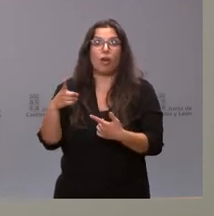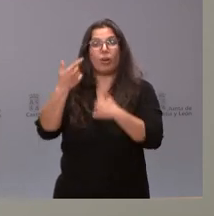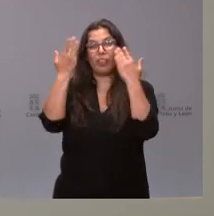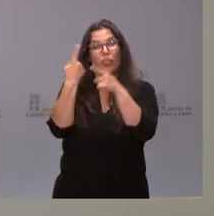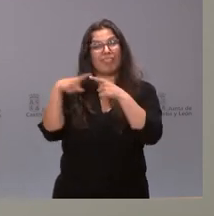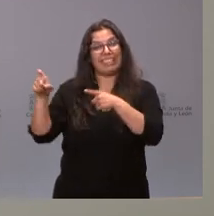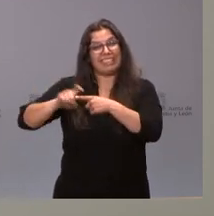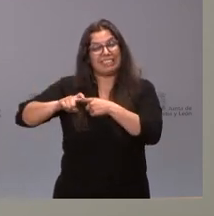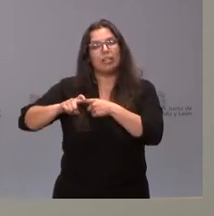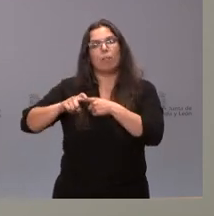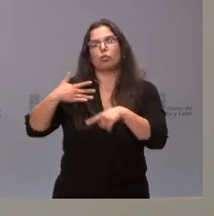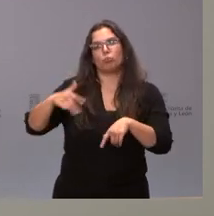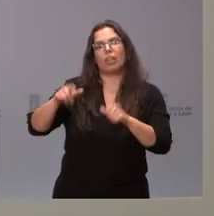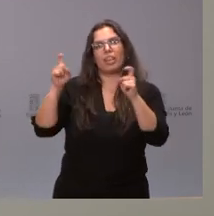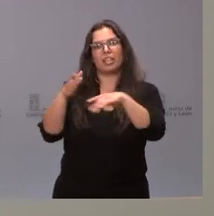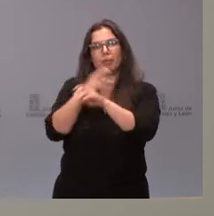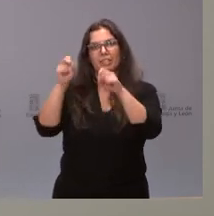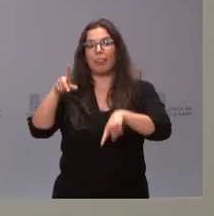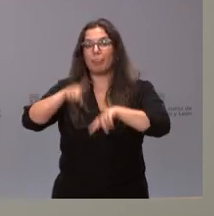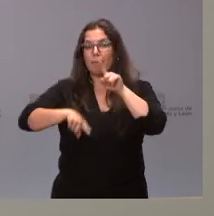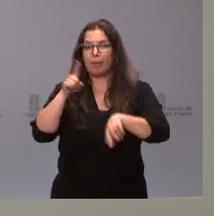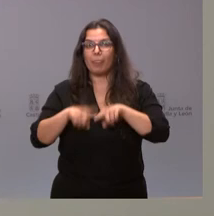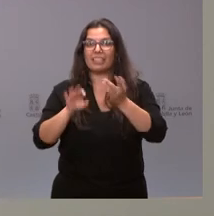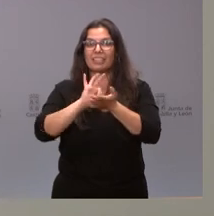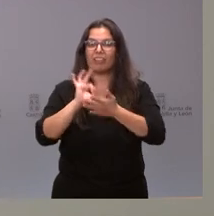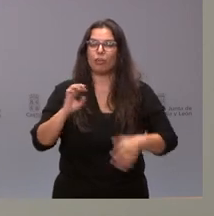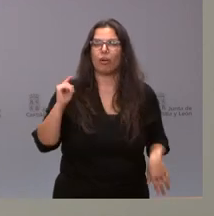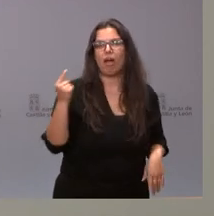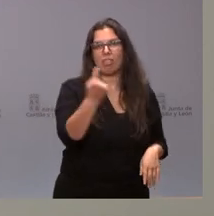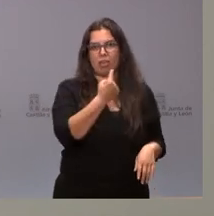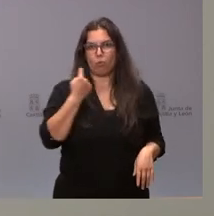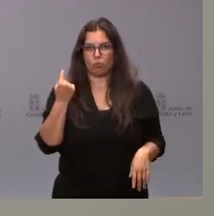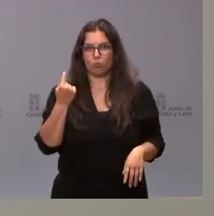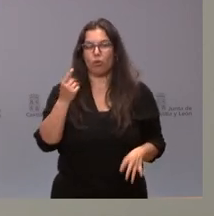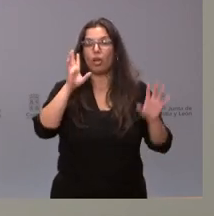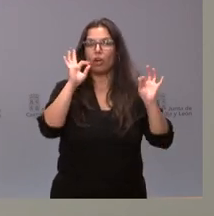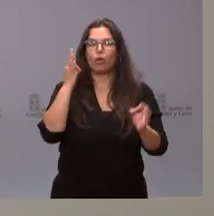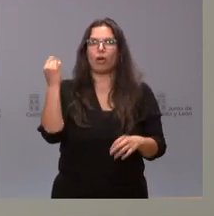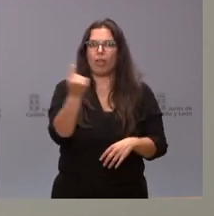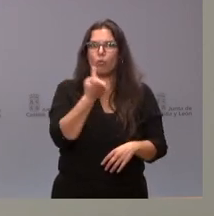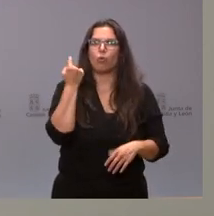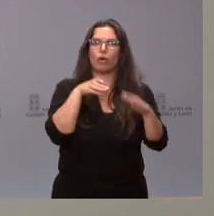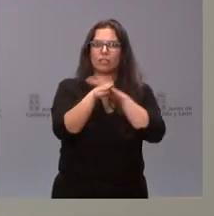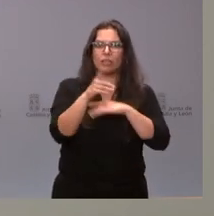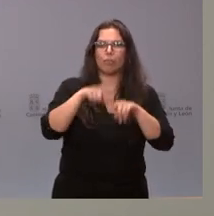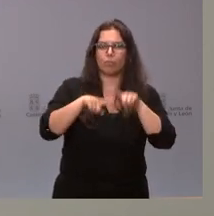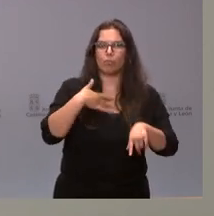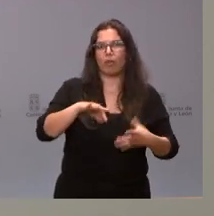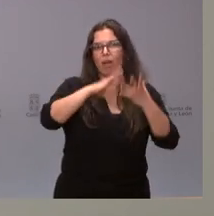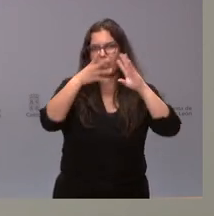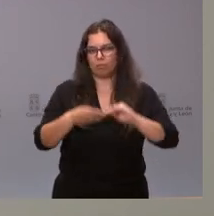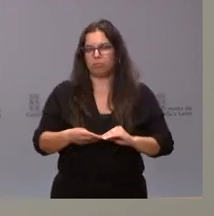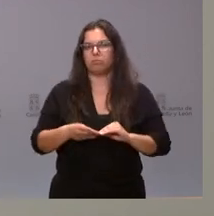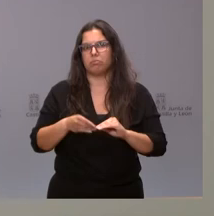podamos ir a un mecanismo sin cita previa. Cada servicio, lógicamente, tiene la flexibilidad suficiente para adaptarse en función de las circunstancias